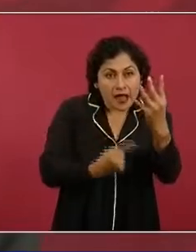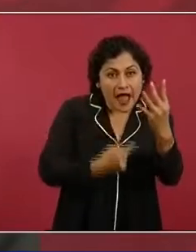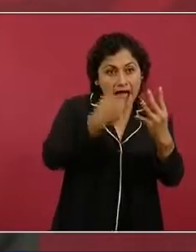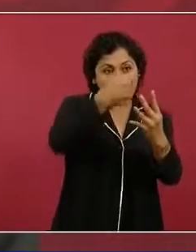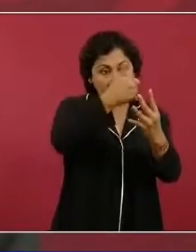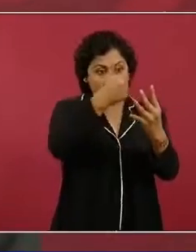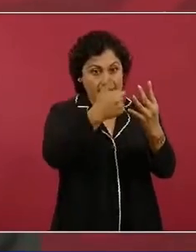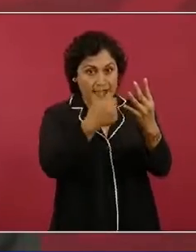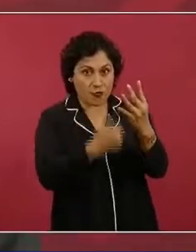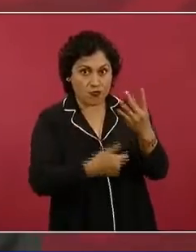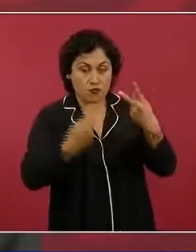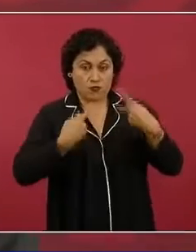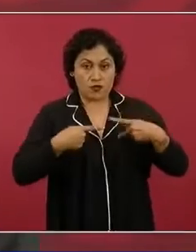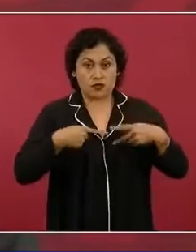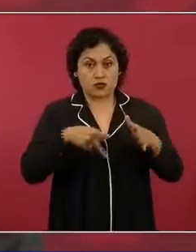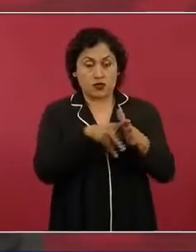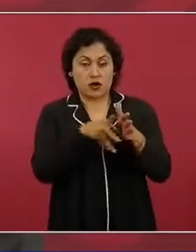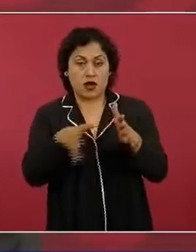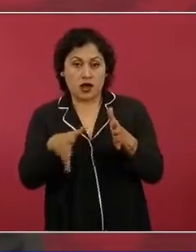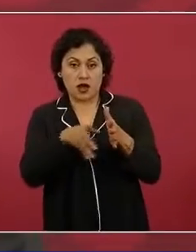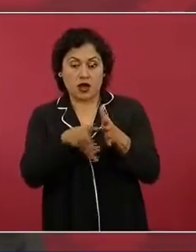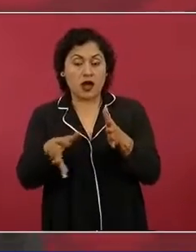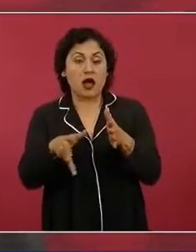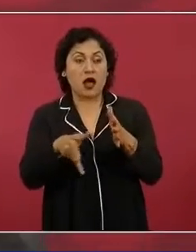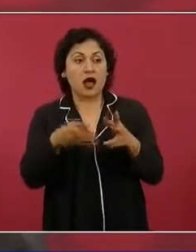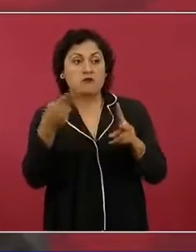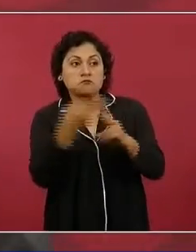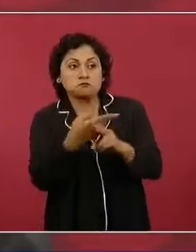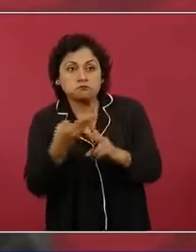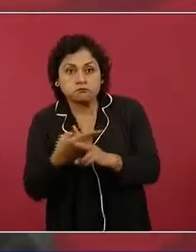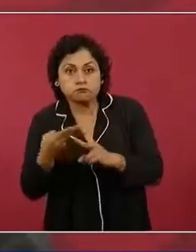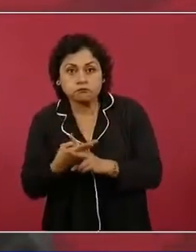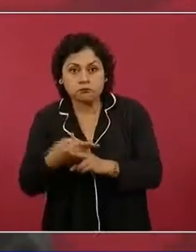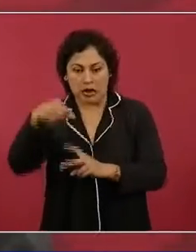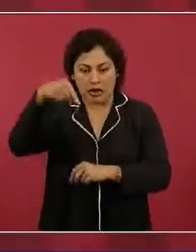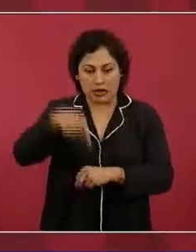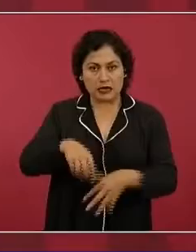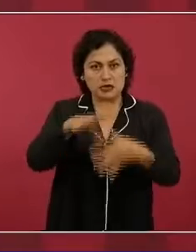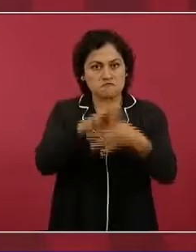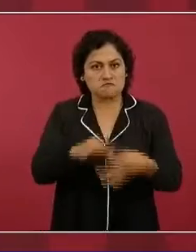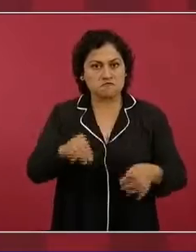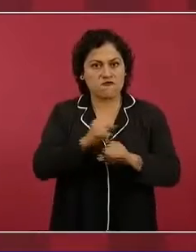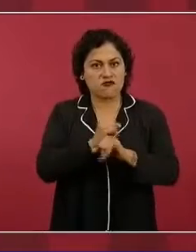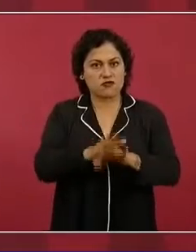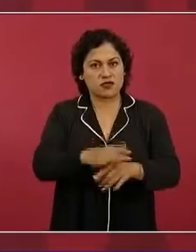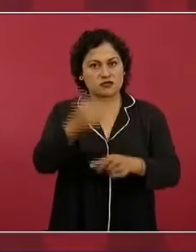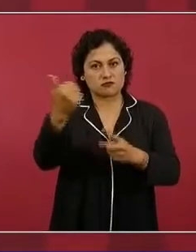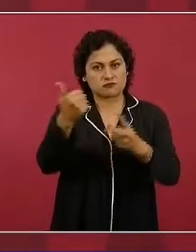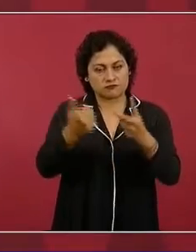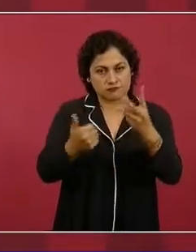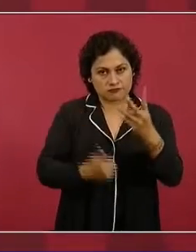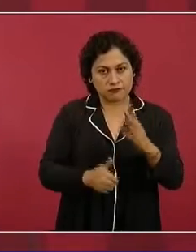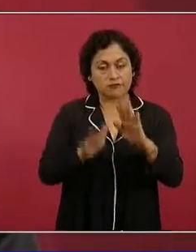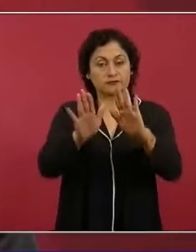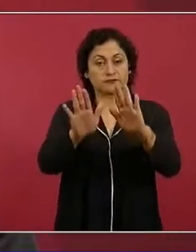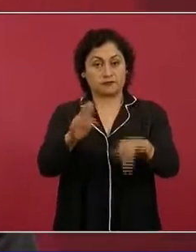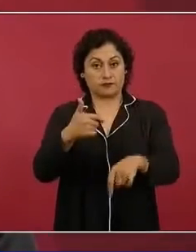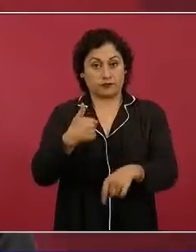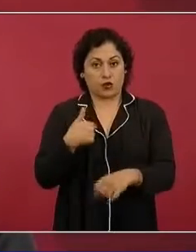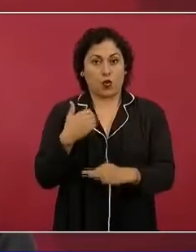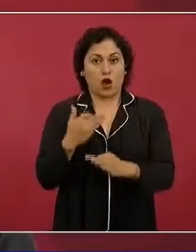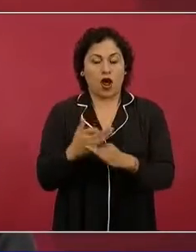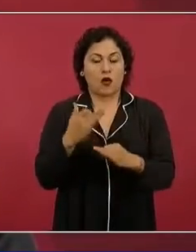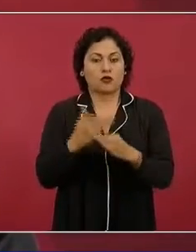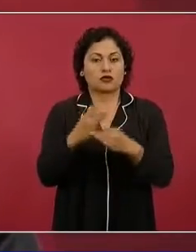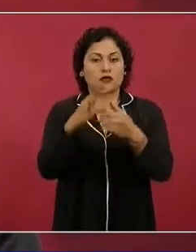los periodistas asesinados. Dos cosas les adelanto, una que